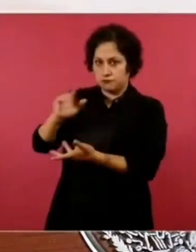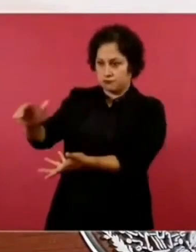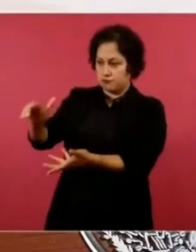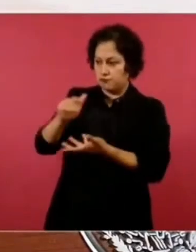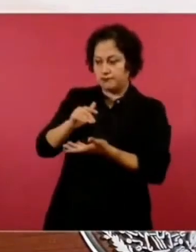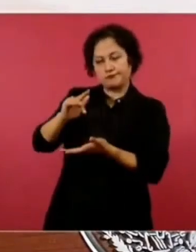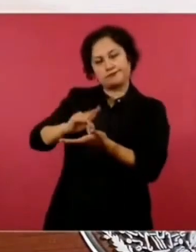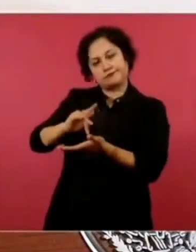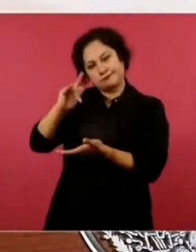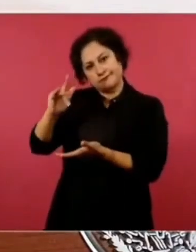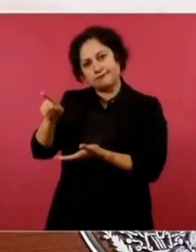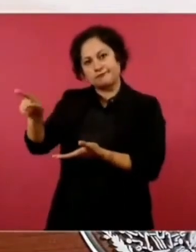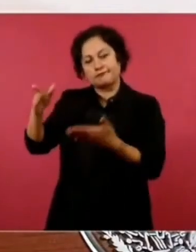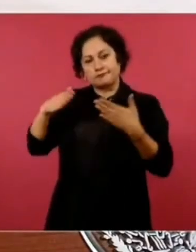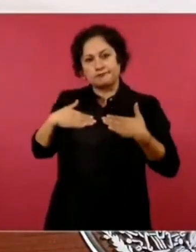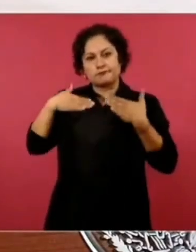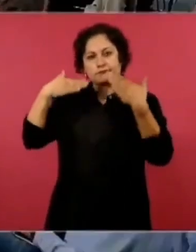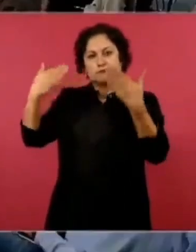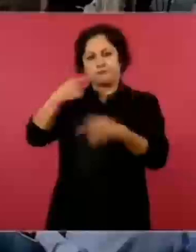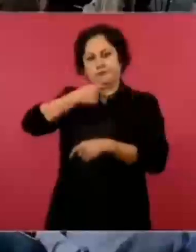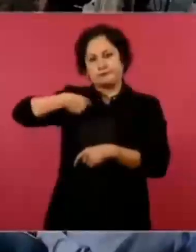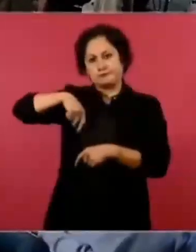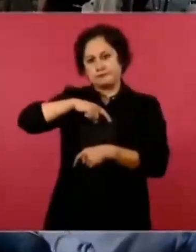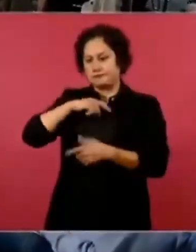esa foto.